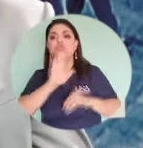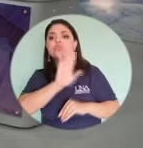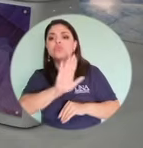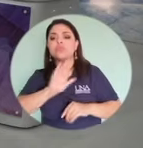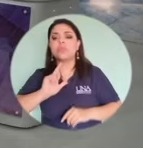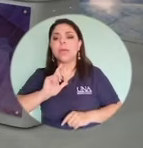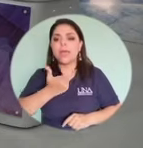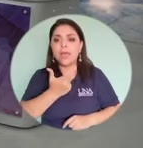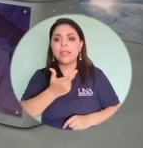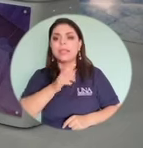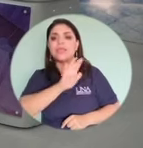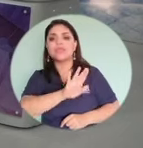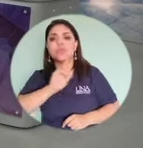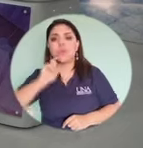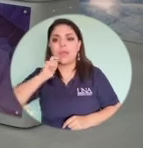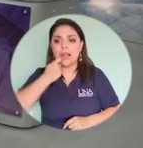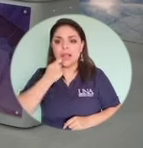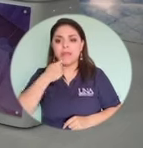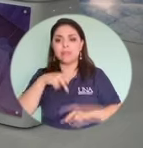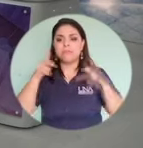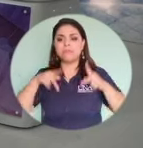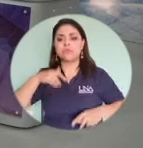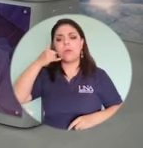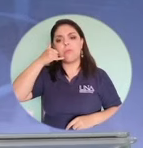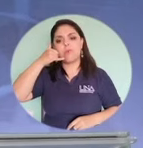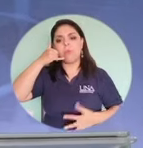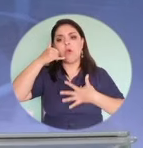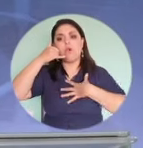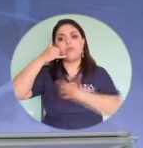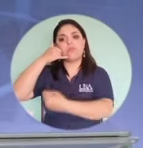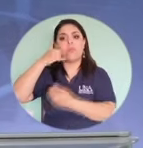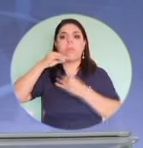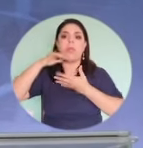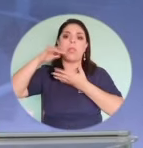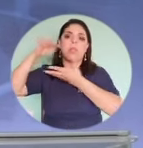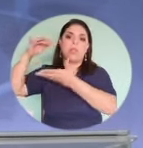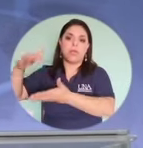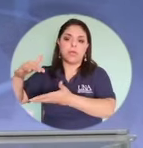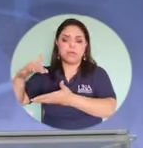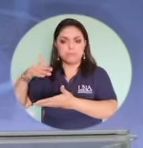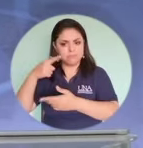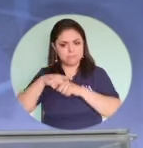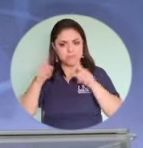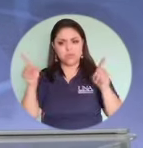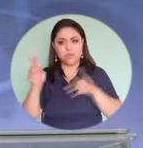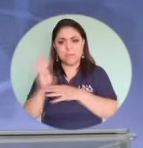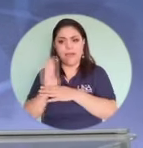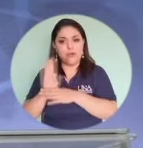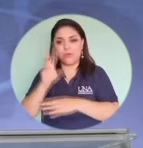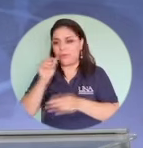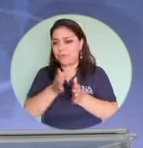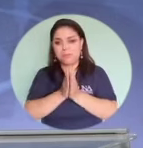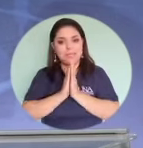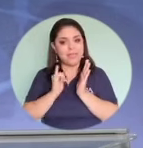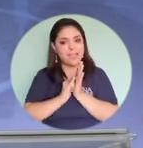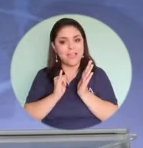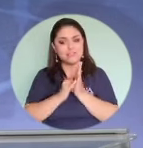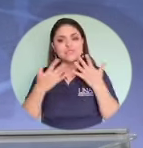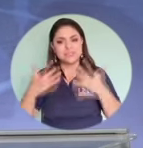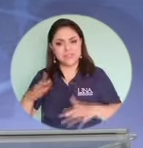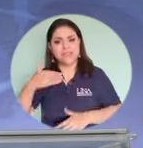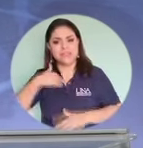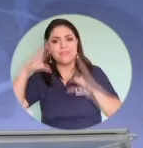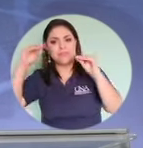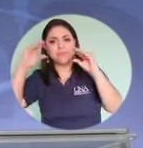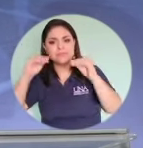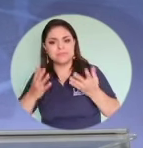cuando evidentemente las entidades financieras tienen esta información. Sí, y por eso es que este tema es tan